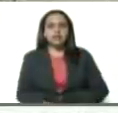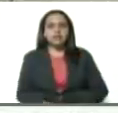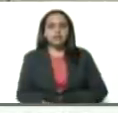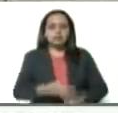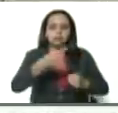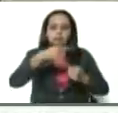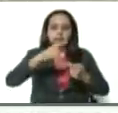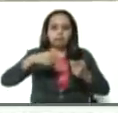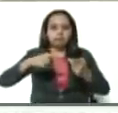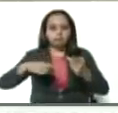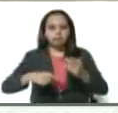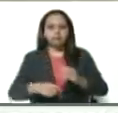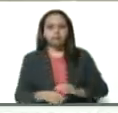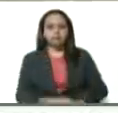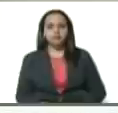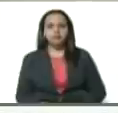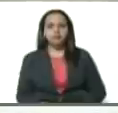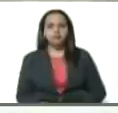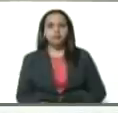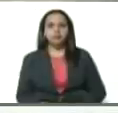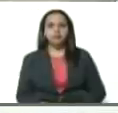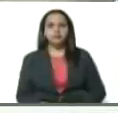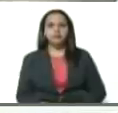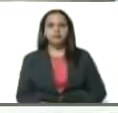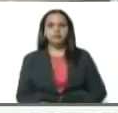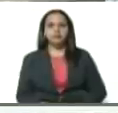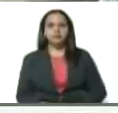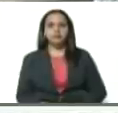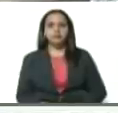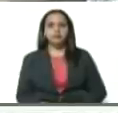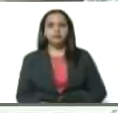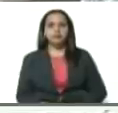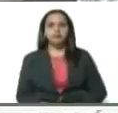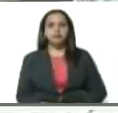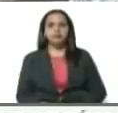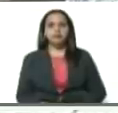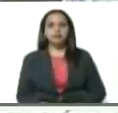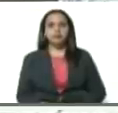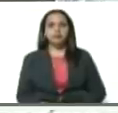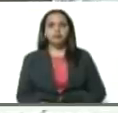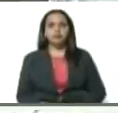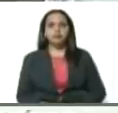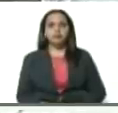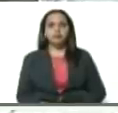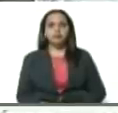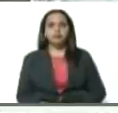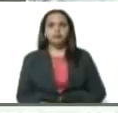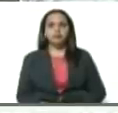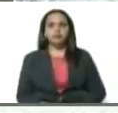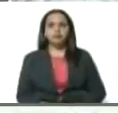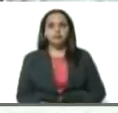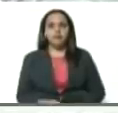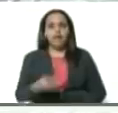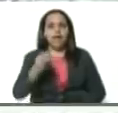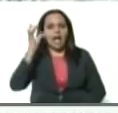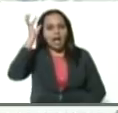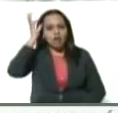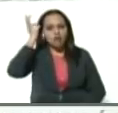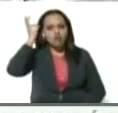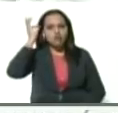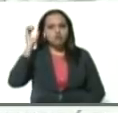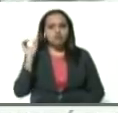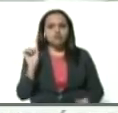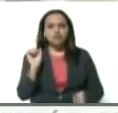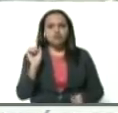Cristóbal. Uno de García de Evia. Y otro de Rubio. Rubio ahí. Están mis otras raíces.